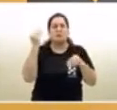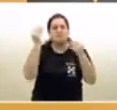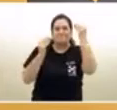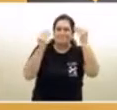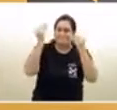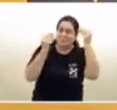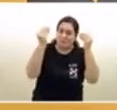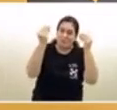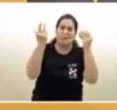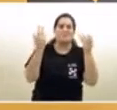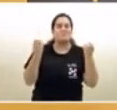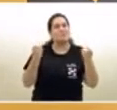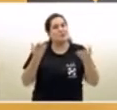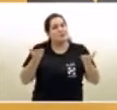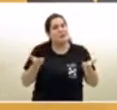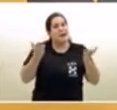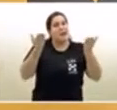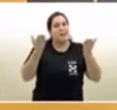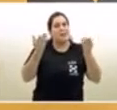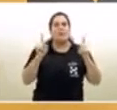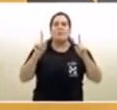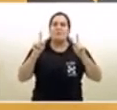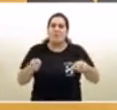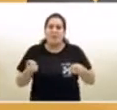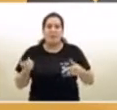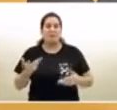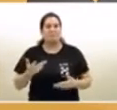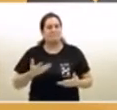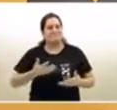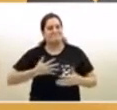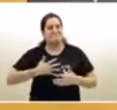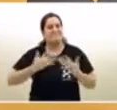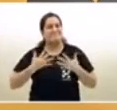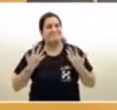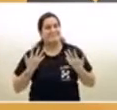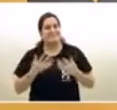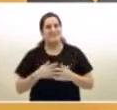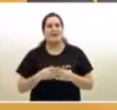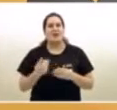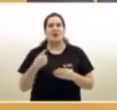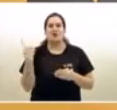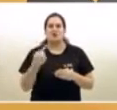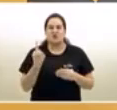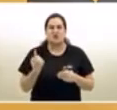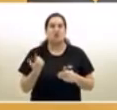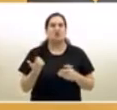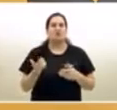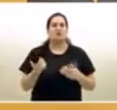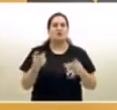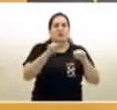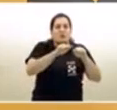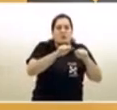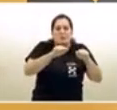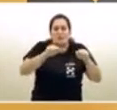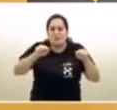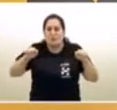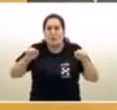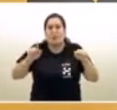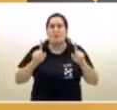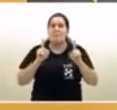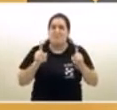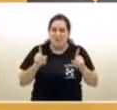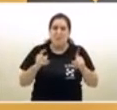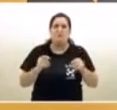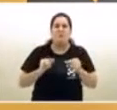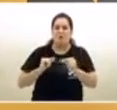porque es una estabilidad en nivel alto, pero por otro lado es un dato alentador, porque la hemos podido mantener a pesar de que se han ido sumando en